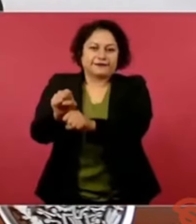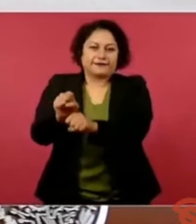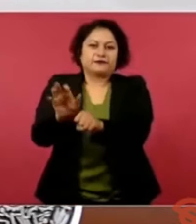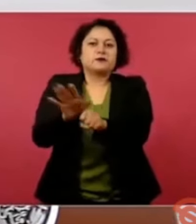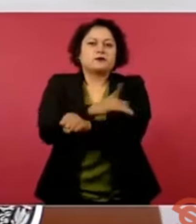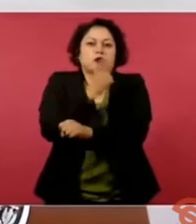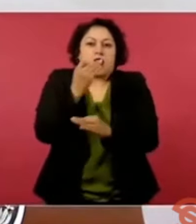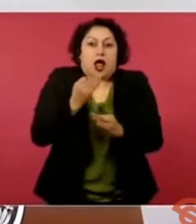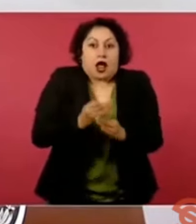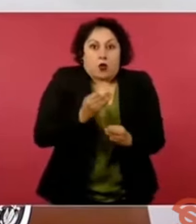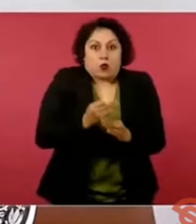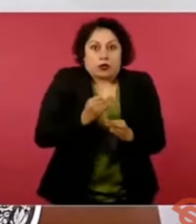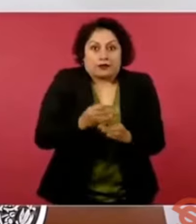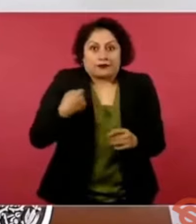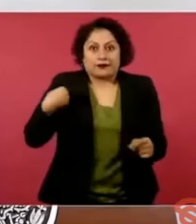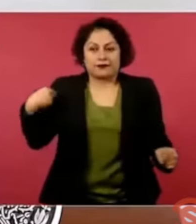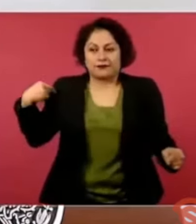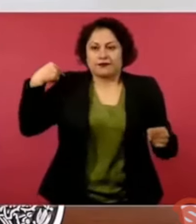privilegio